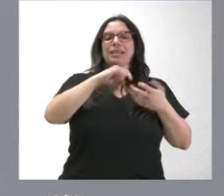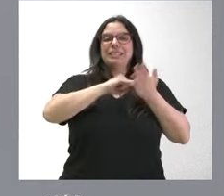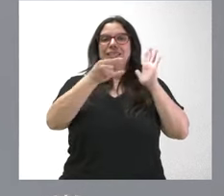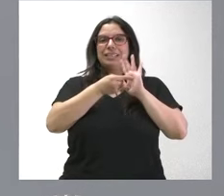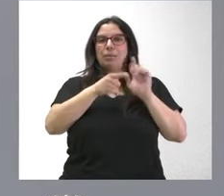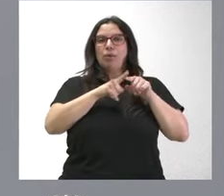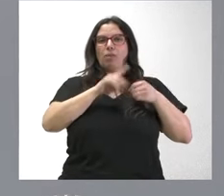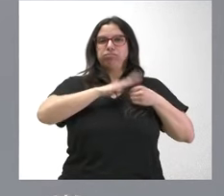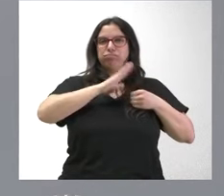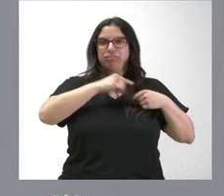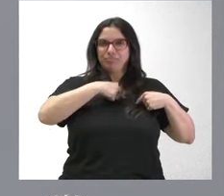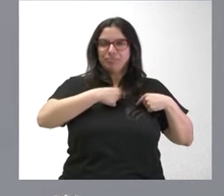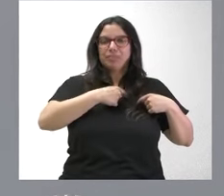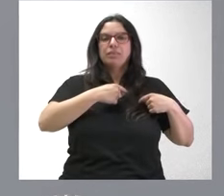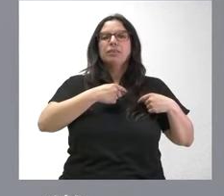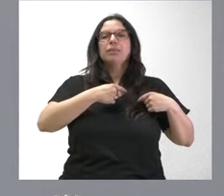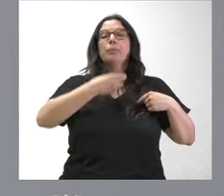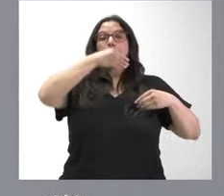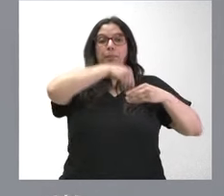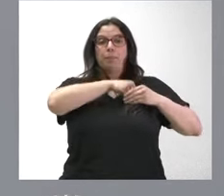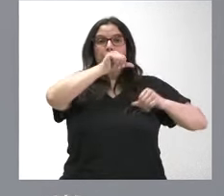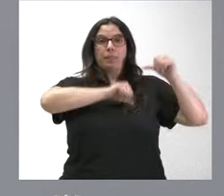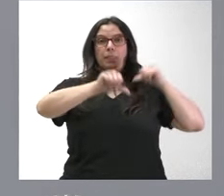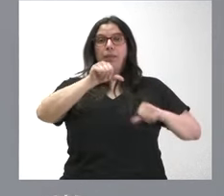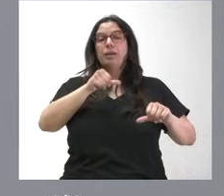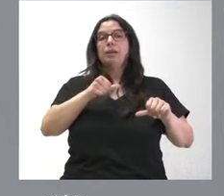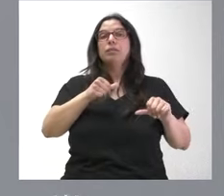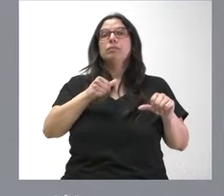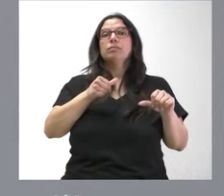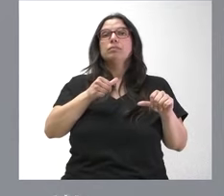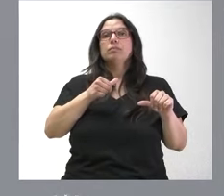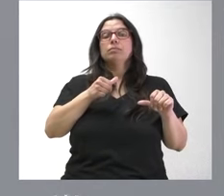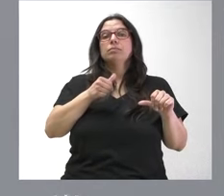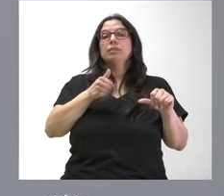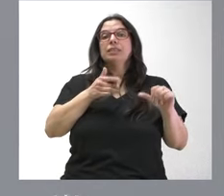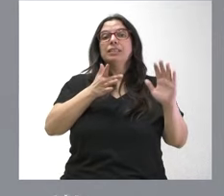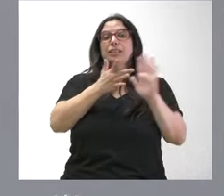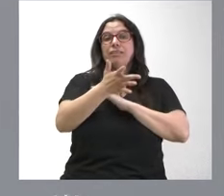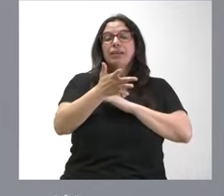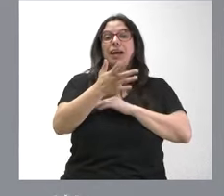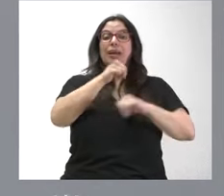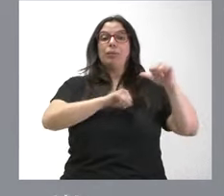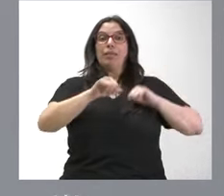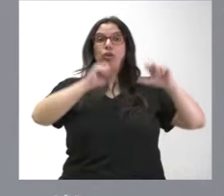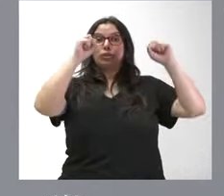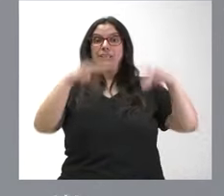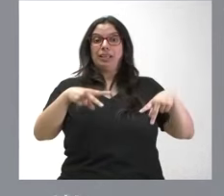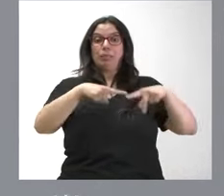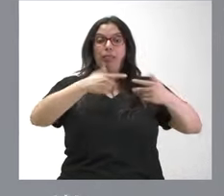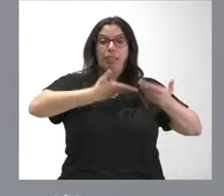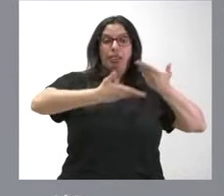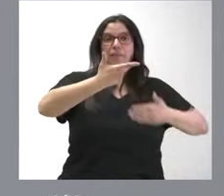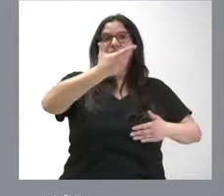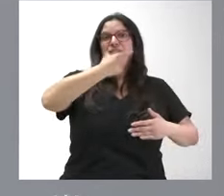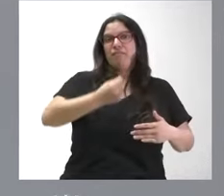asistencia ventricular percutáneo que pueden sustituir la necesidad de una asistencia quirúrgica que hubiera sido, en